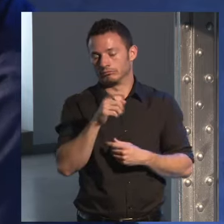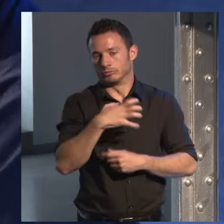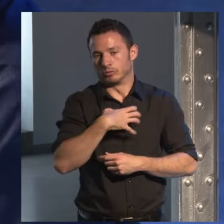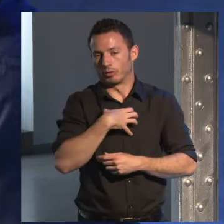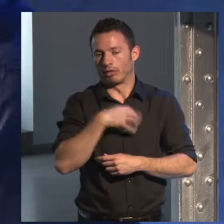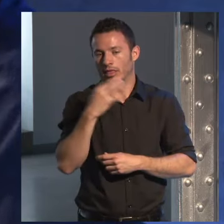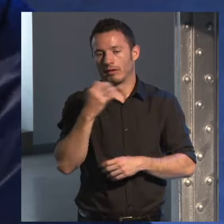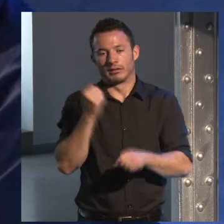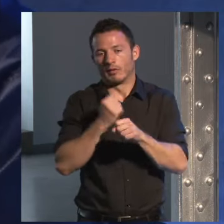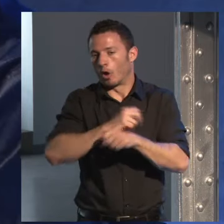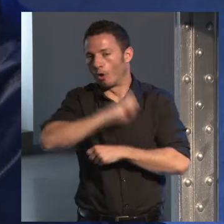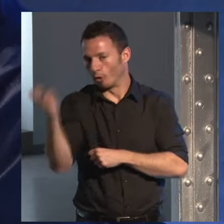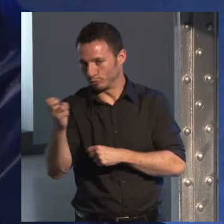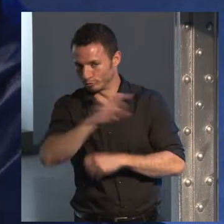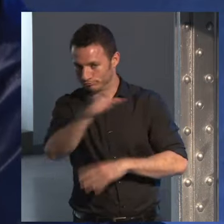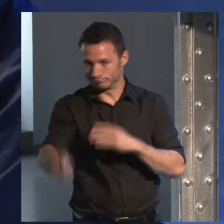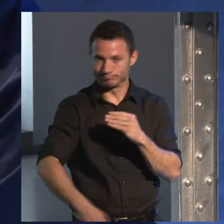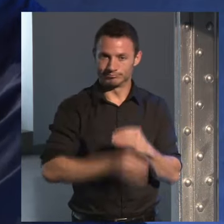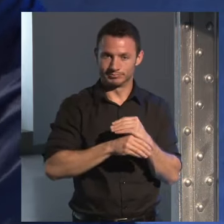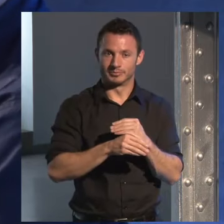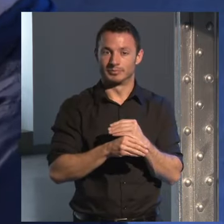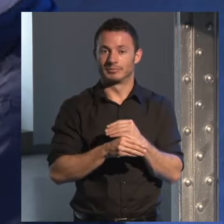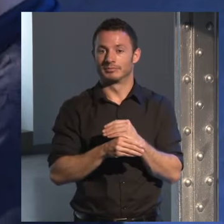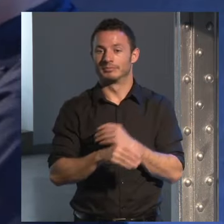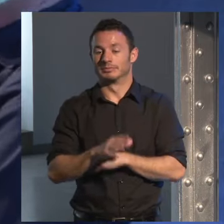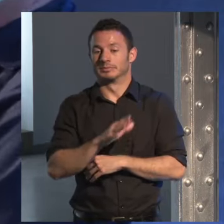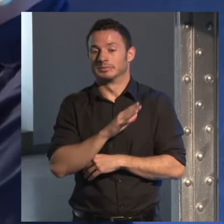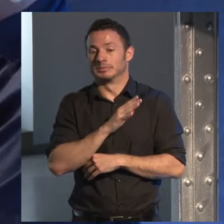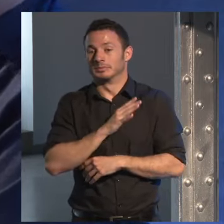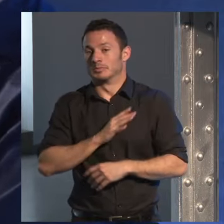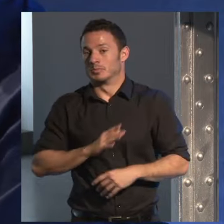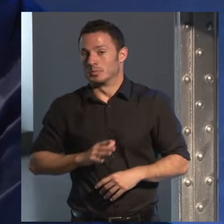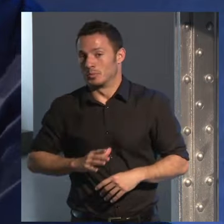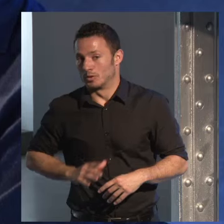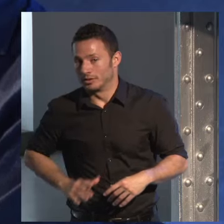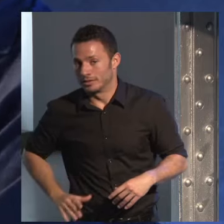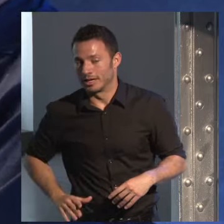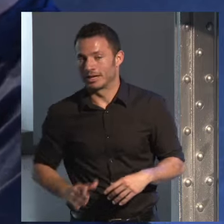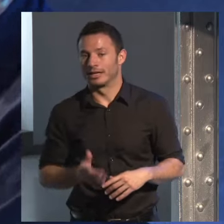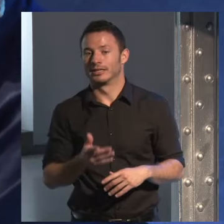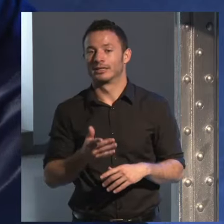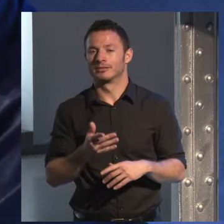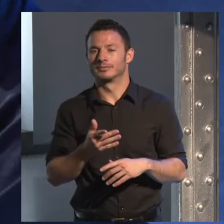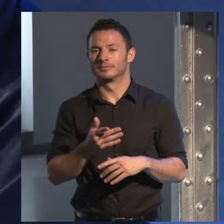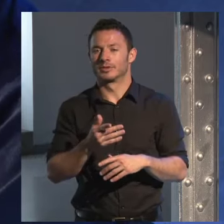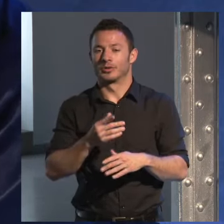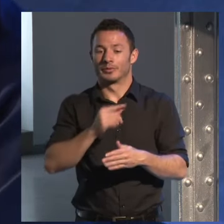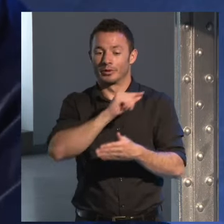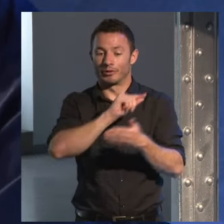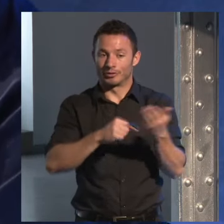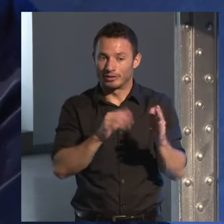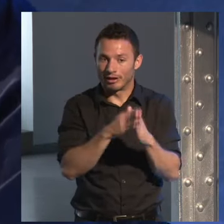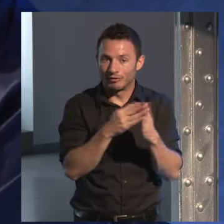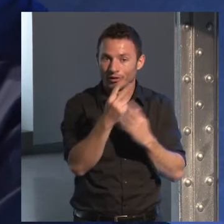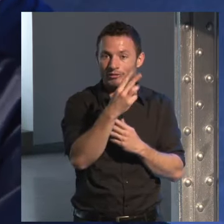un oficio el que fuera para compaginarlo para no encontrarse nunca en esa tesitura arriesgada de tener que firmar un contrato por dos o tres